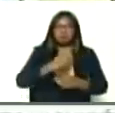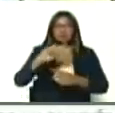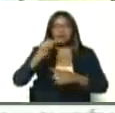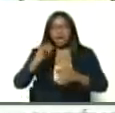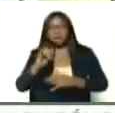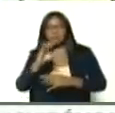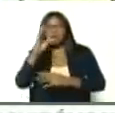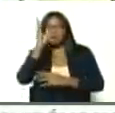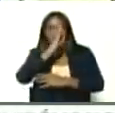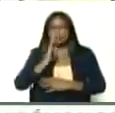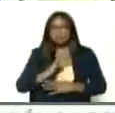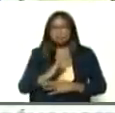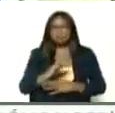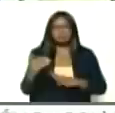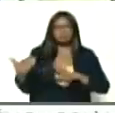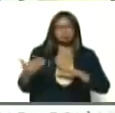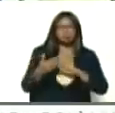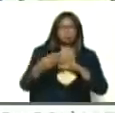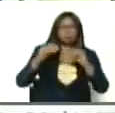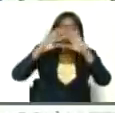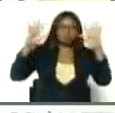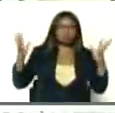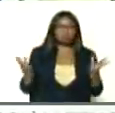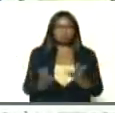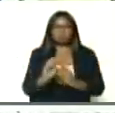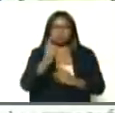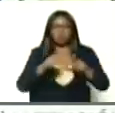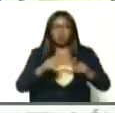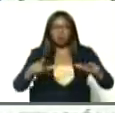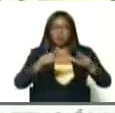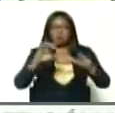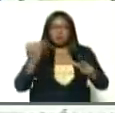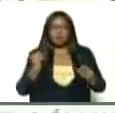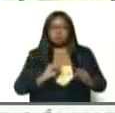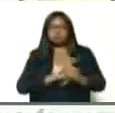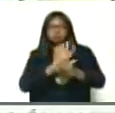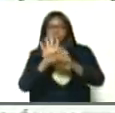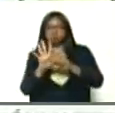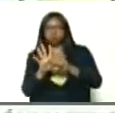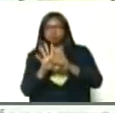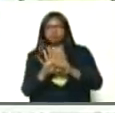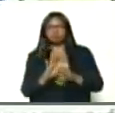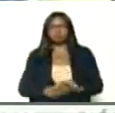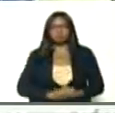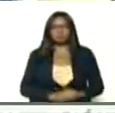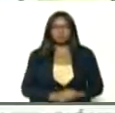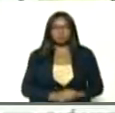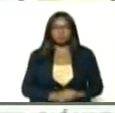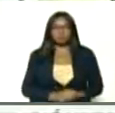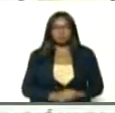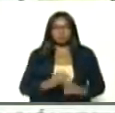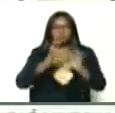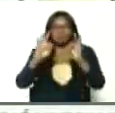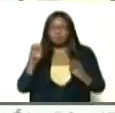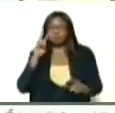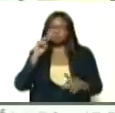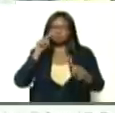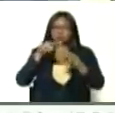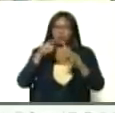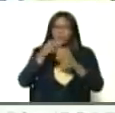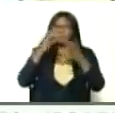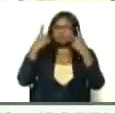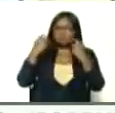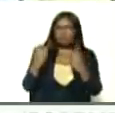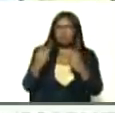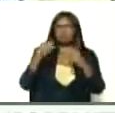convertido, en la mayor amenaza, del mundo, en cuanto a la pandemia, coronavirus, así ya lo reconocen, los expertos